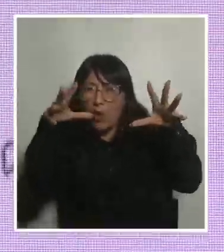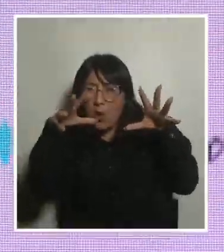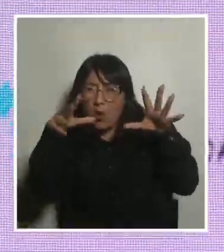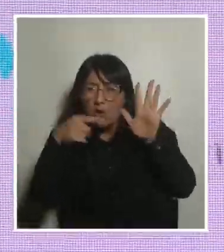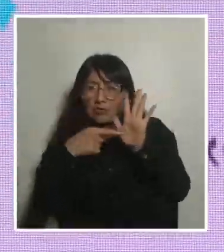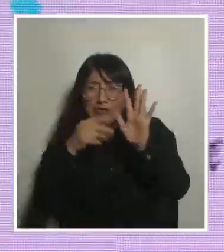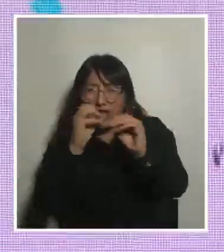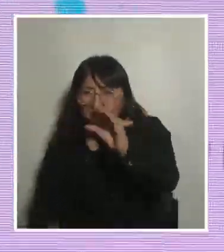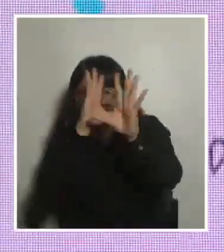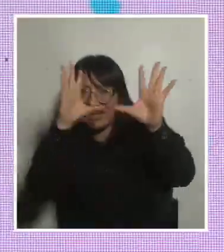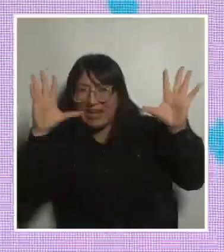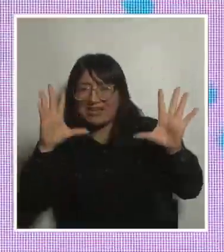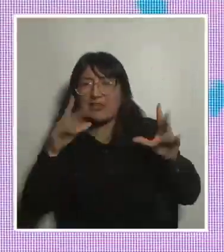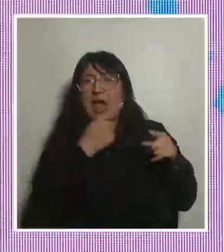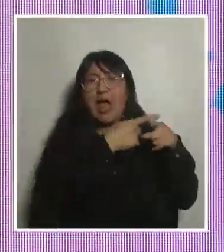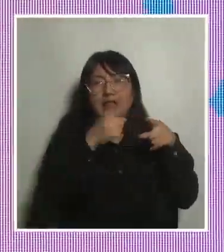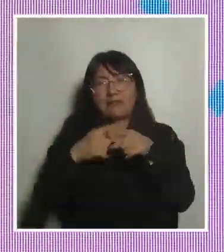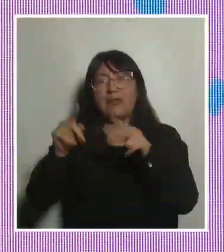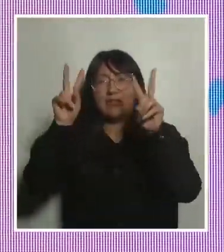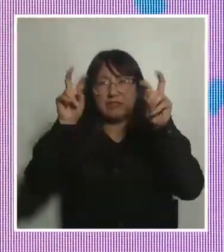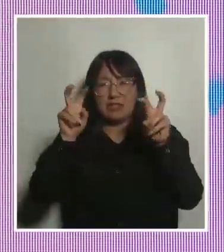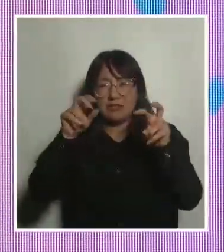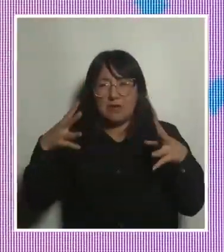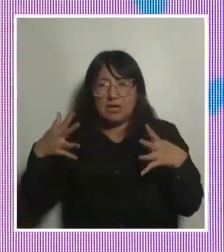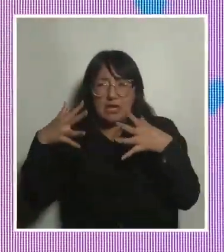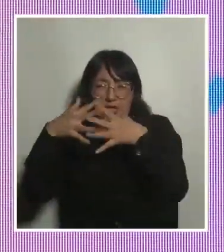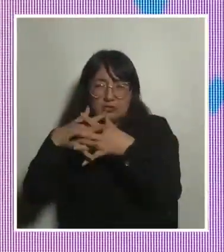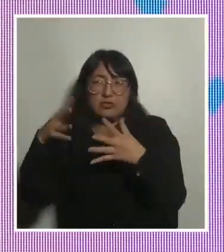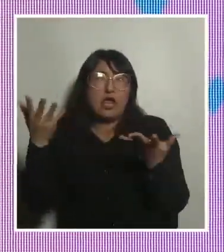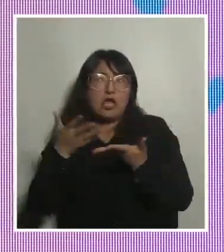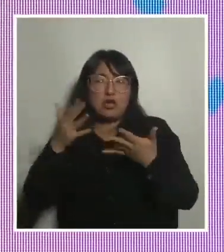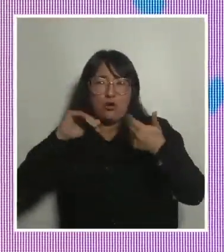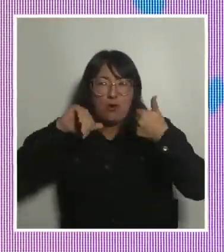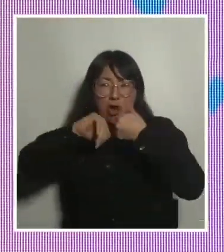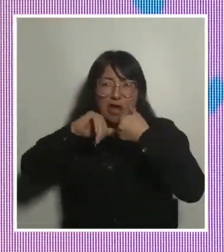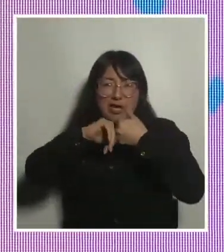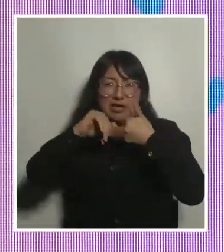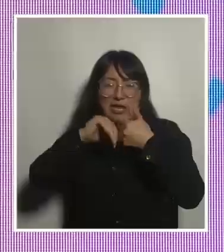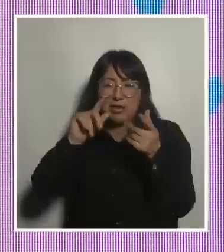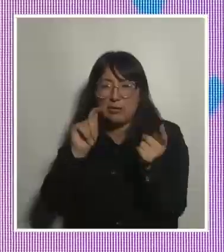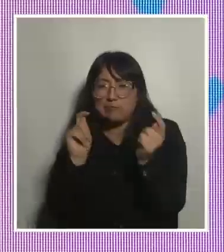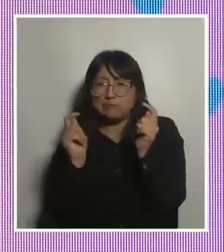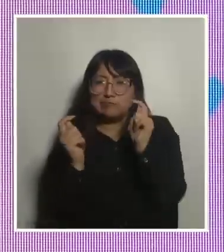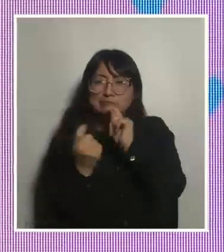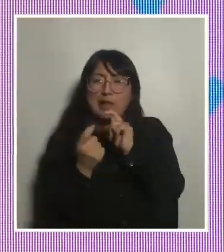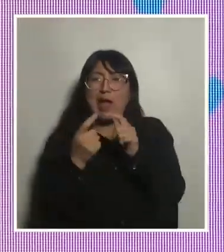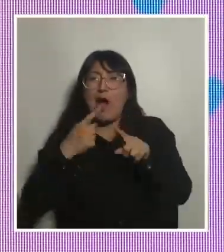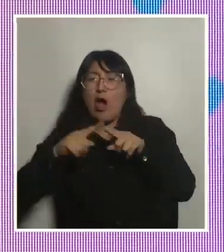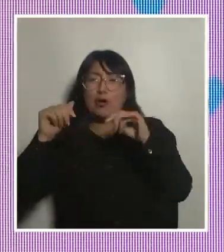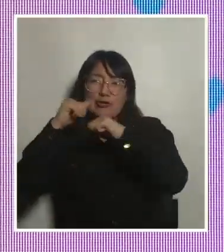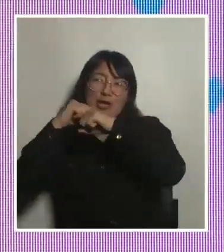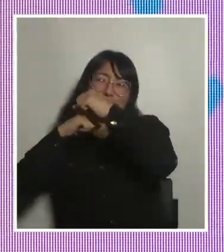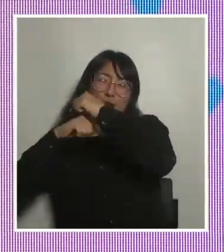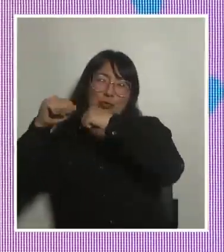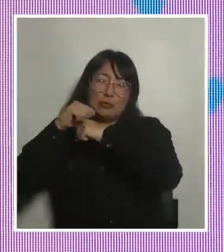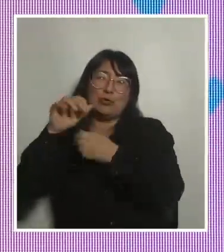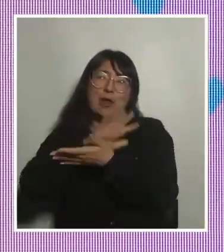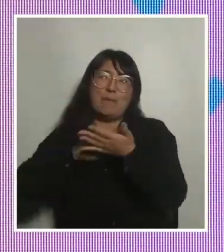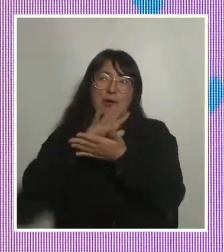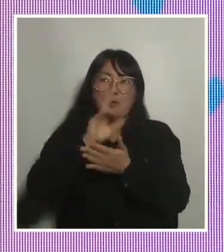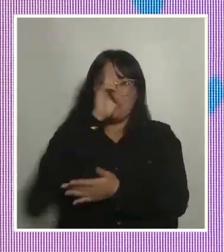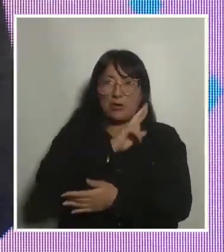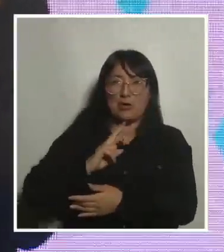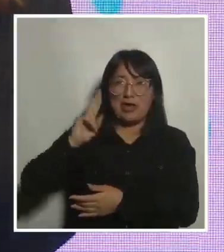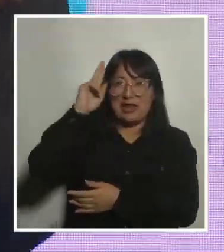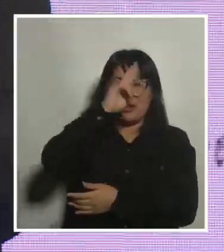sistemas estructurales se interrelacionan y el género se vincula con otras estructuras, como puede ser la raza,